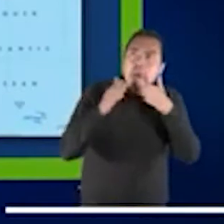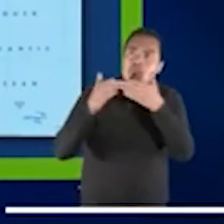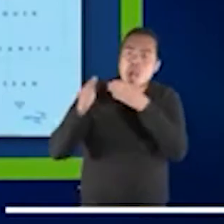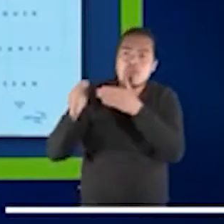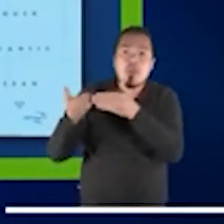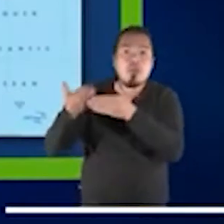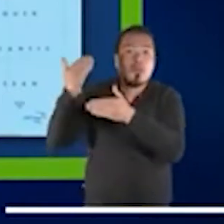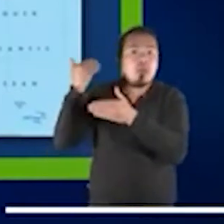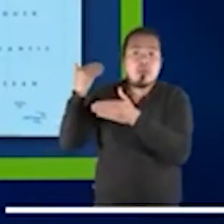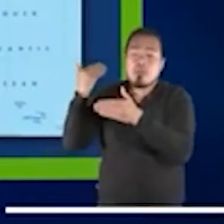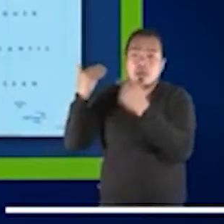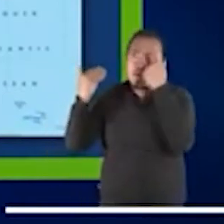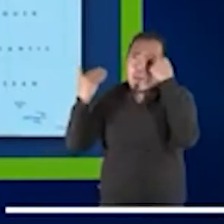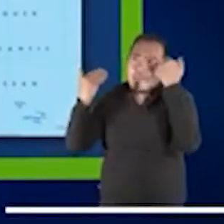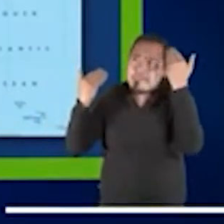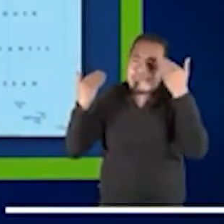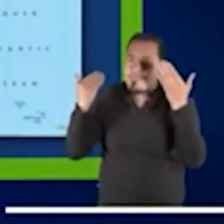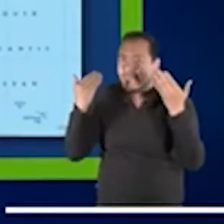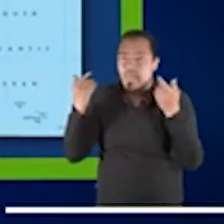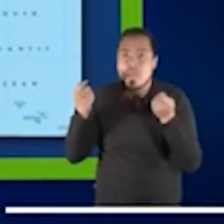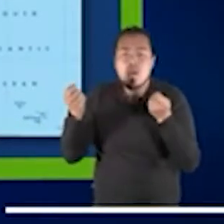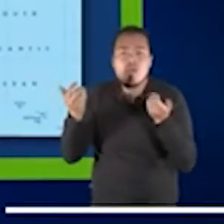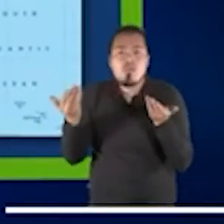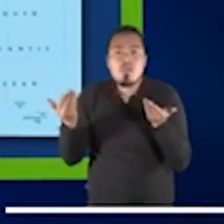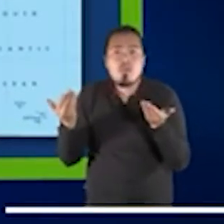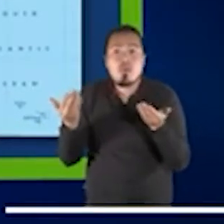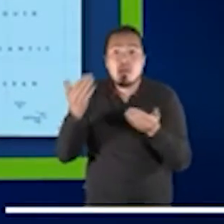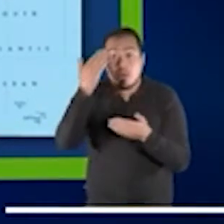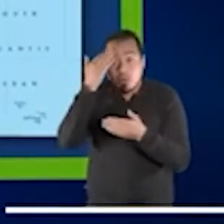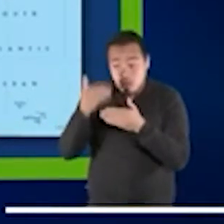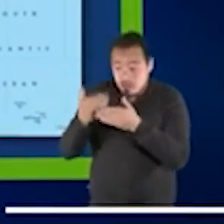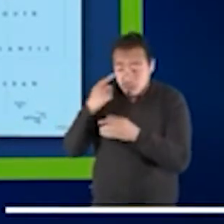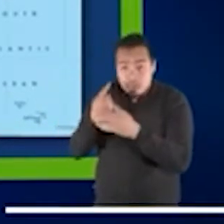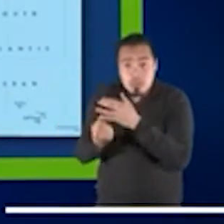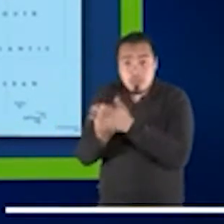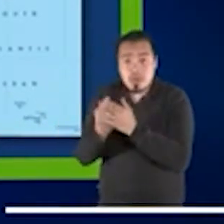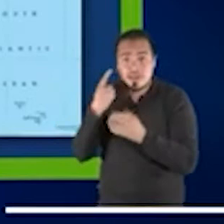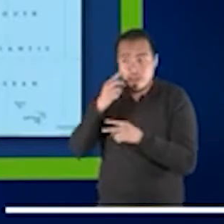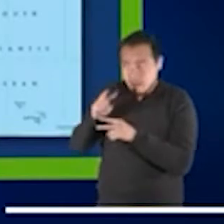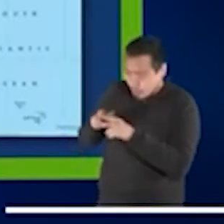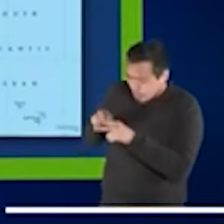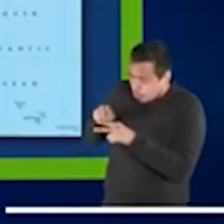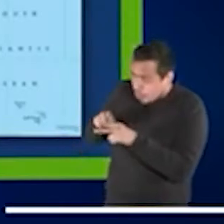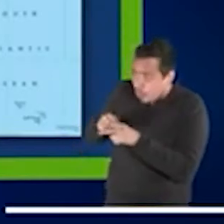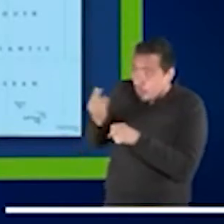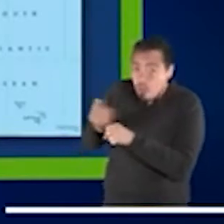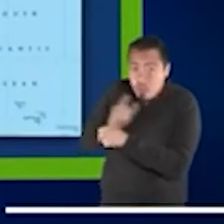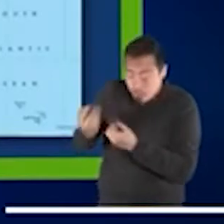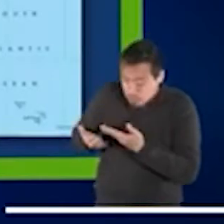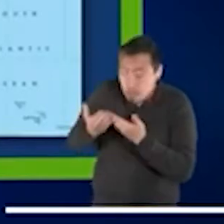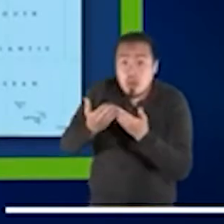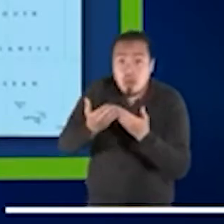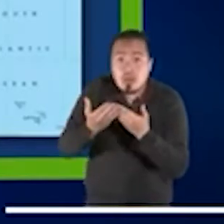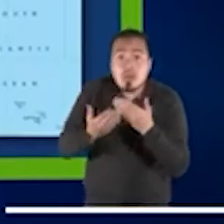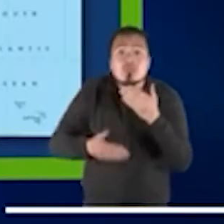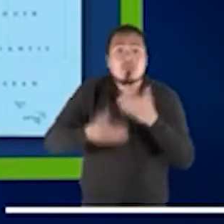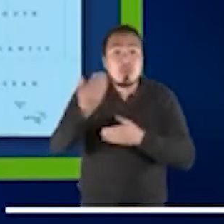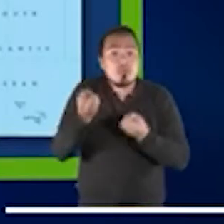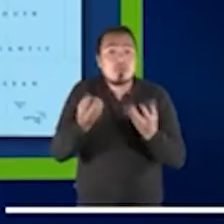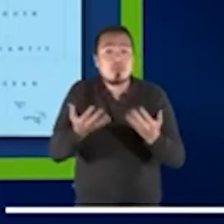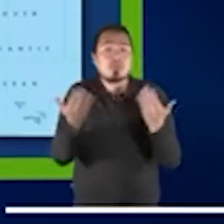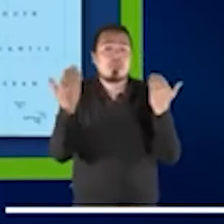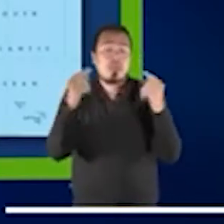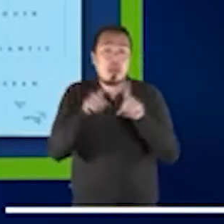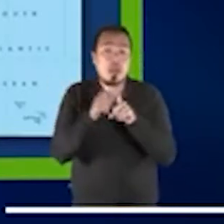no lo había imaginado como primer recurso. Entonces, también es el punto un poco interesante,